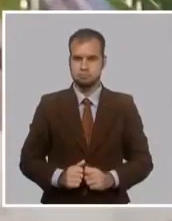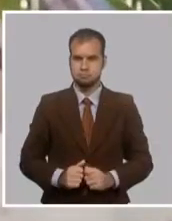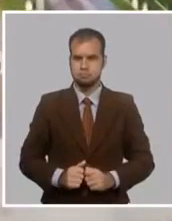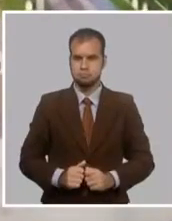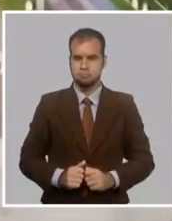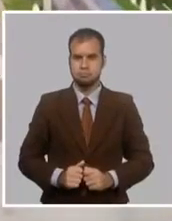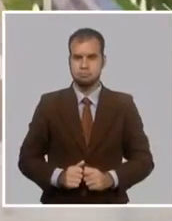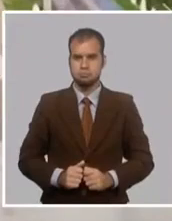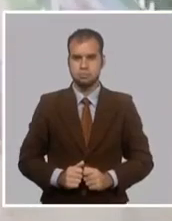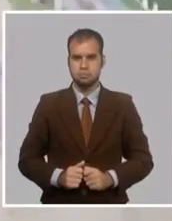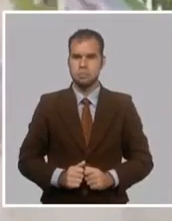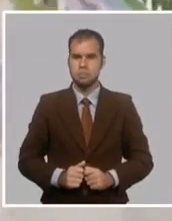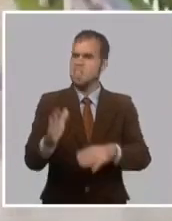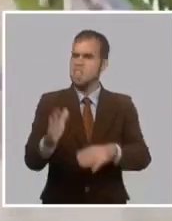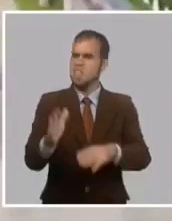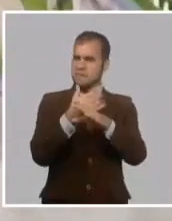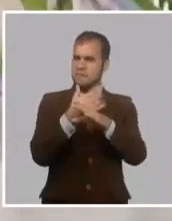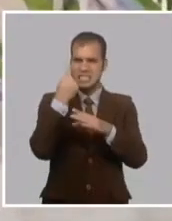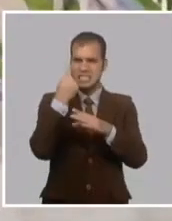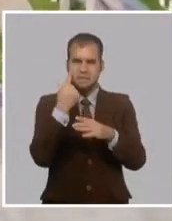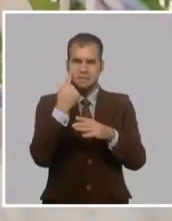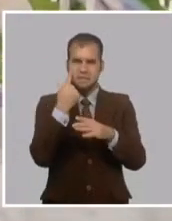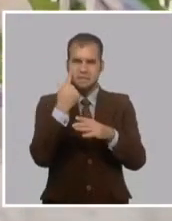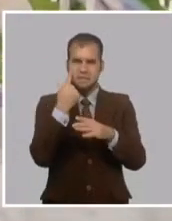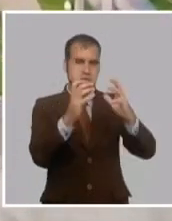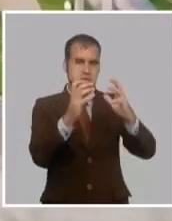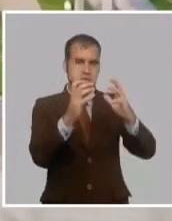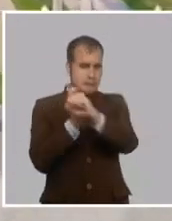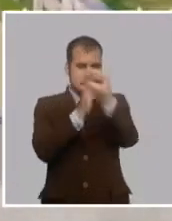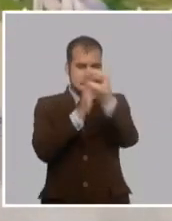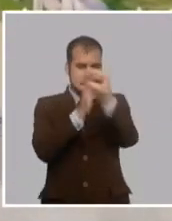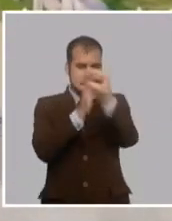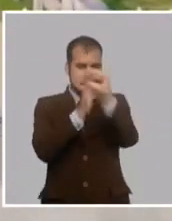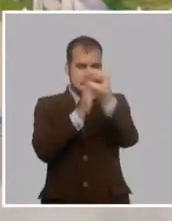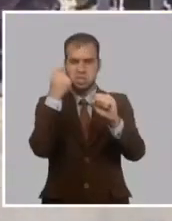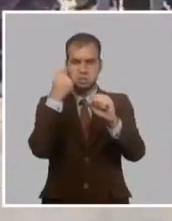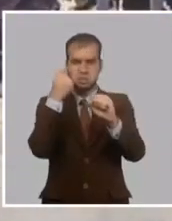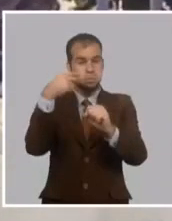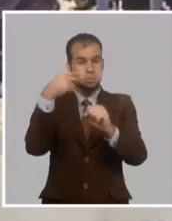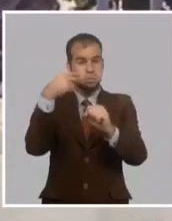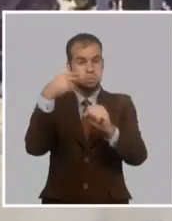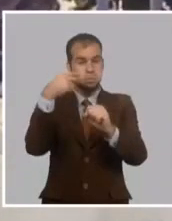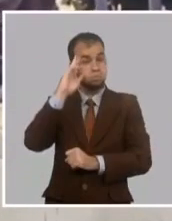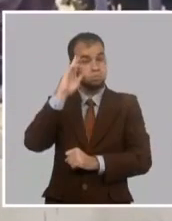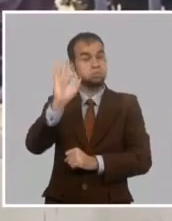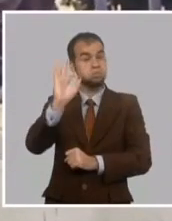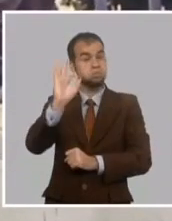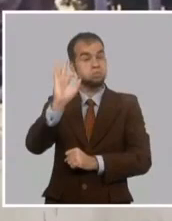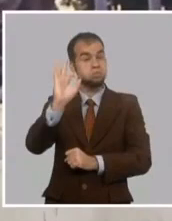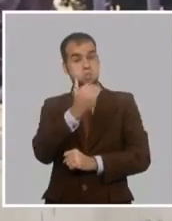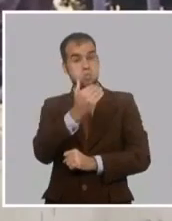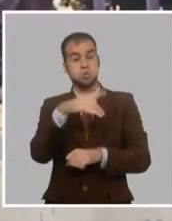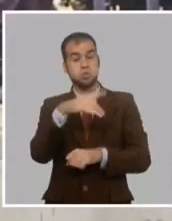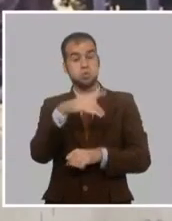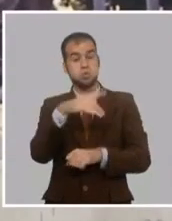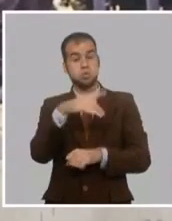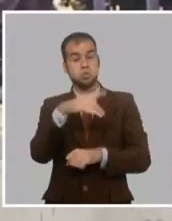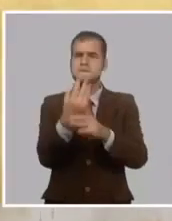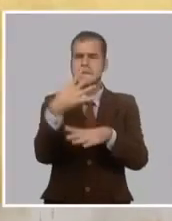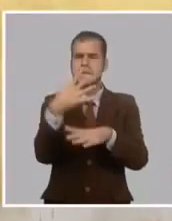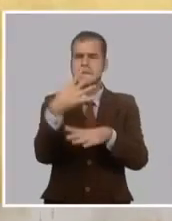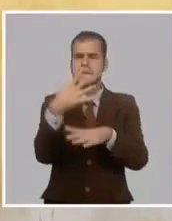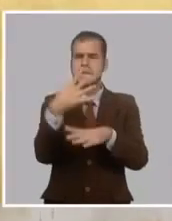simbólicos presentes en este conjunto lo convierten en un paradigma de la aprehensión por parte de los creadores del ideario